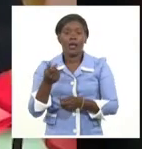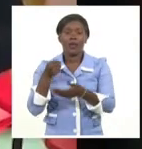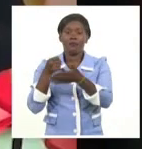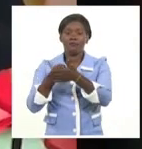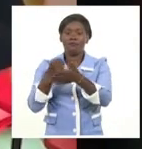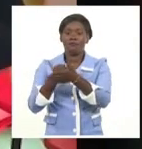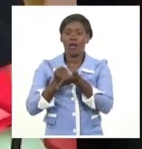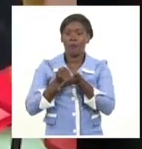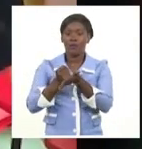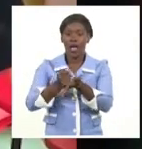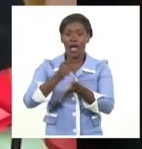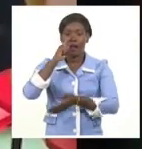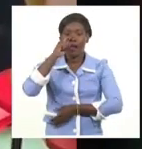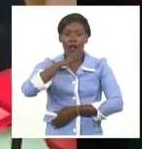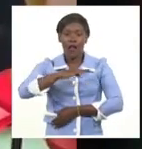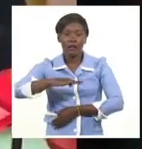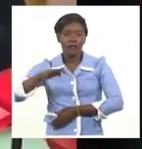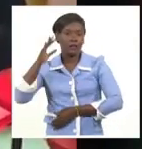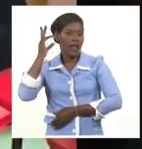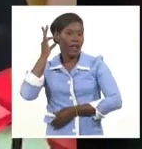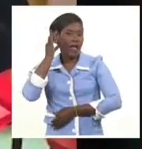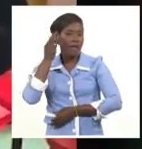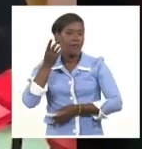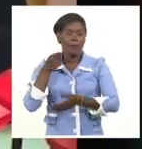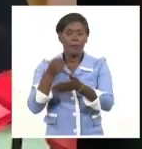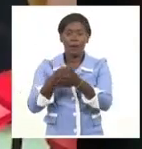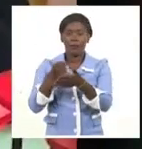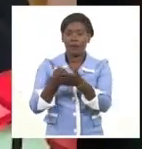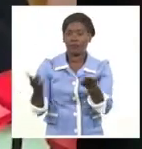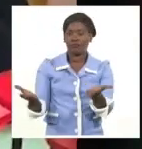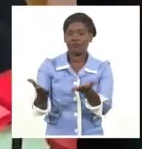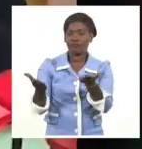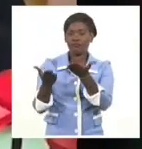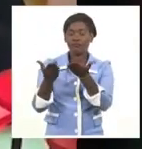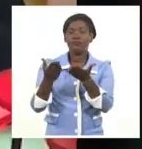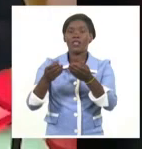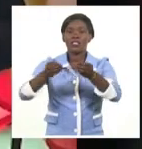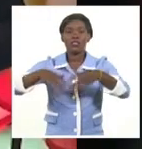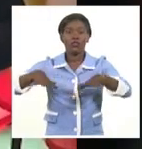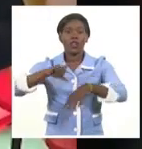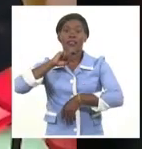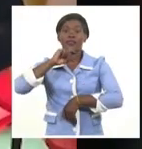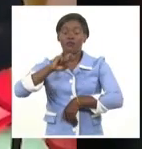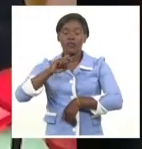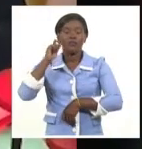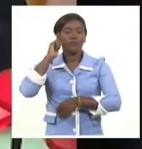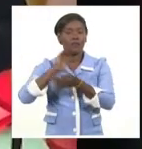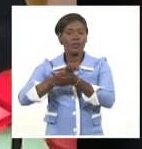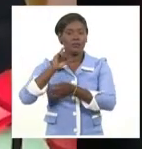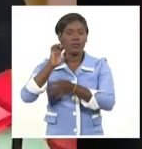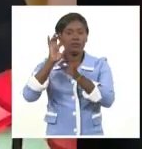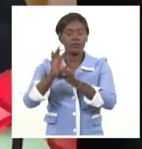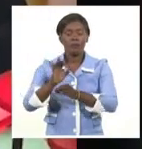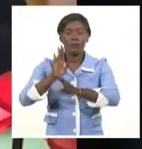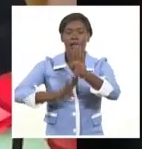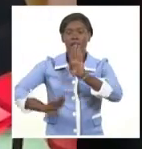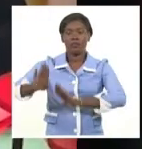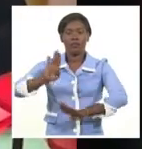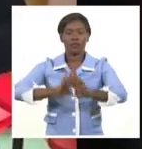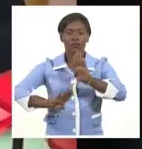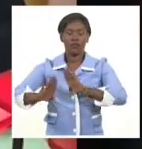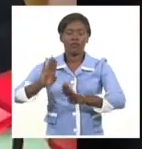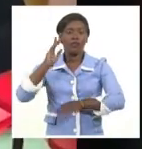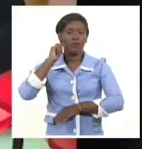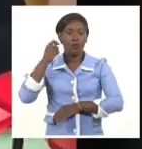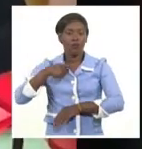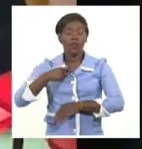y las niñas en un contexto de dificultades económicas provocadas por el bloqueo de los Estados